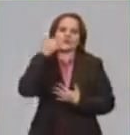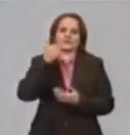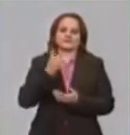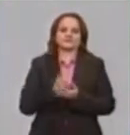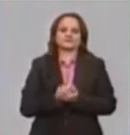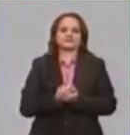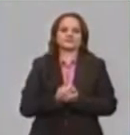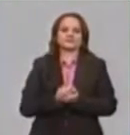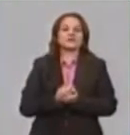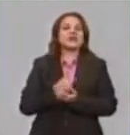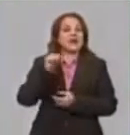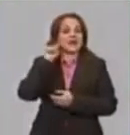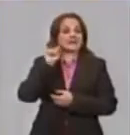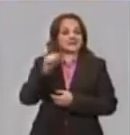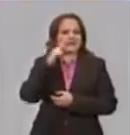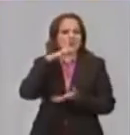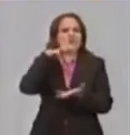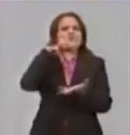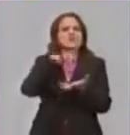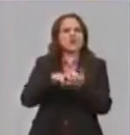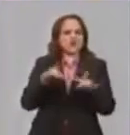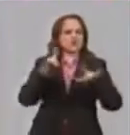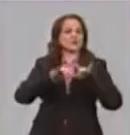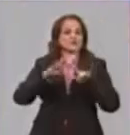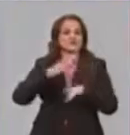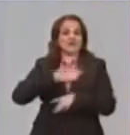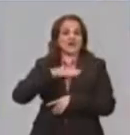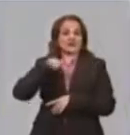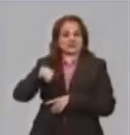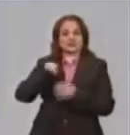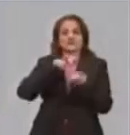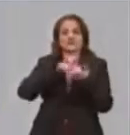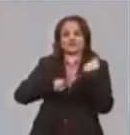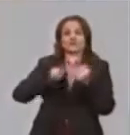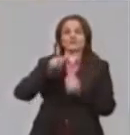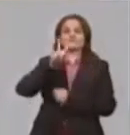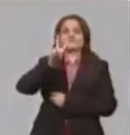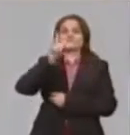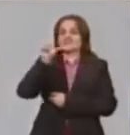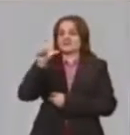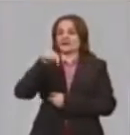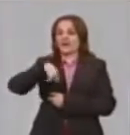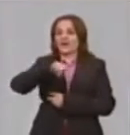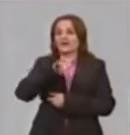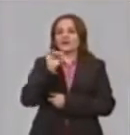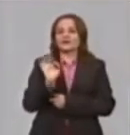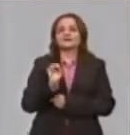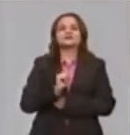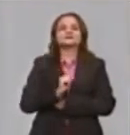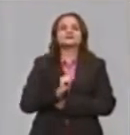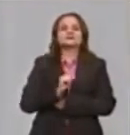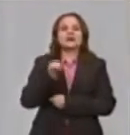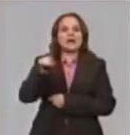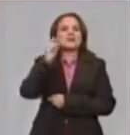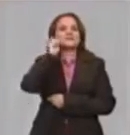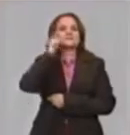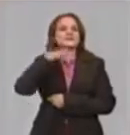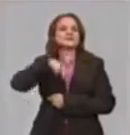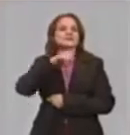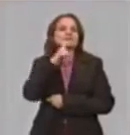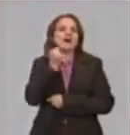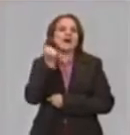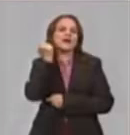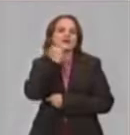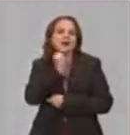Liderada por el Centro de Bienestar Universitario perteneciente a la Universidad Central Marta Abreu de las Villas, esta iniciativa incluye además